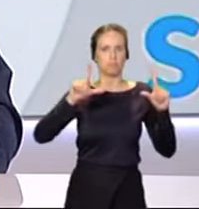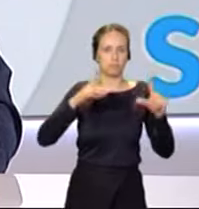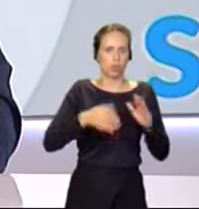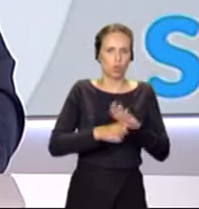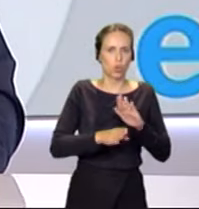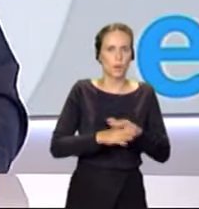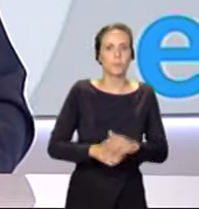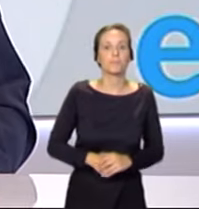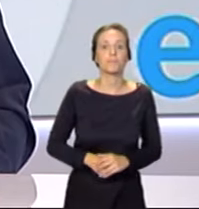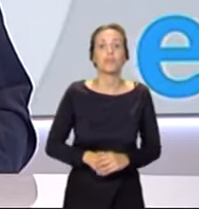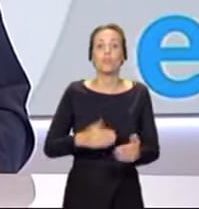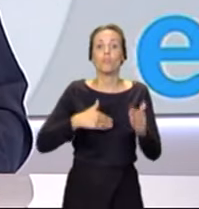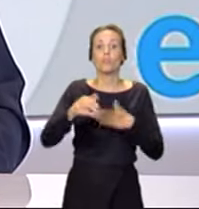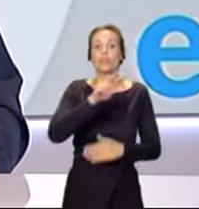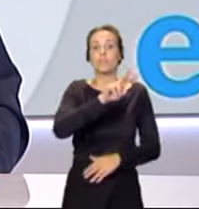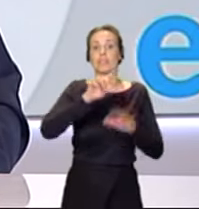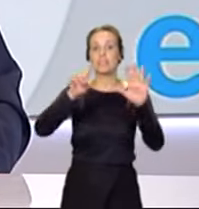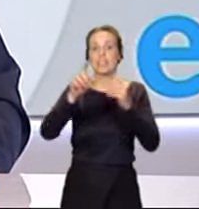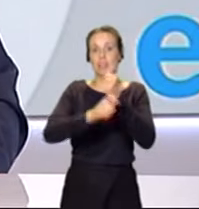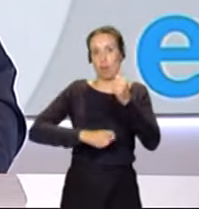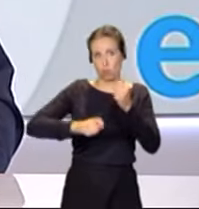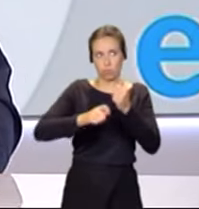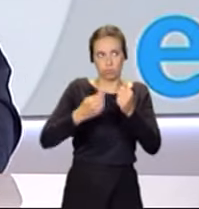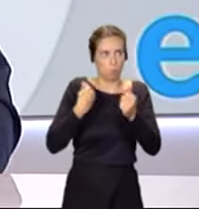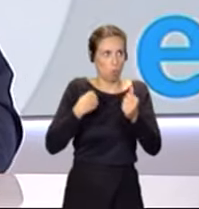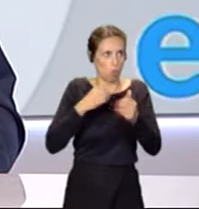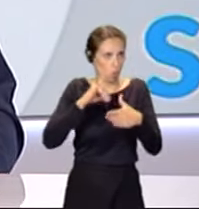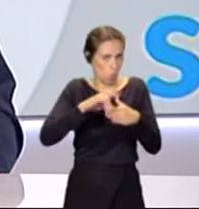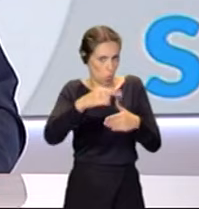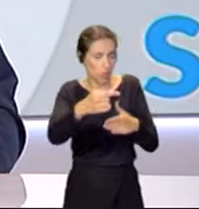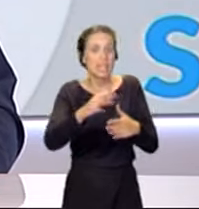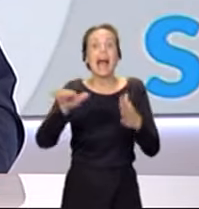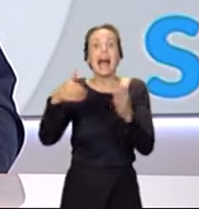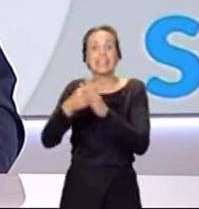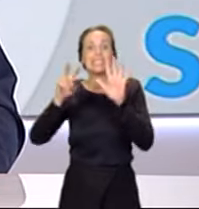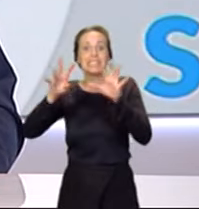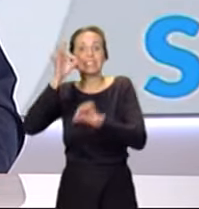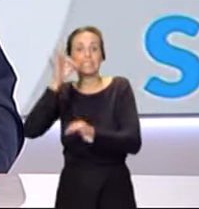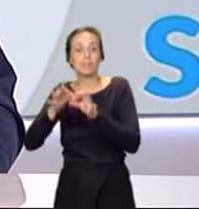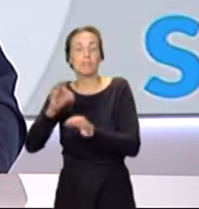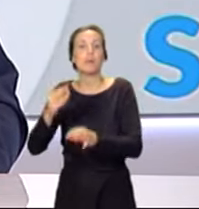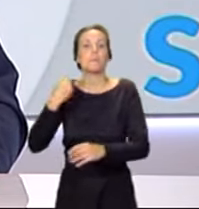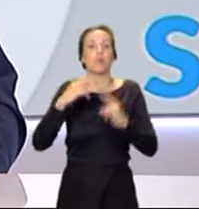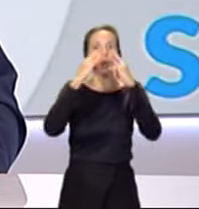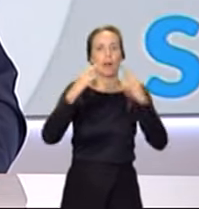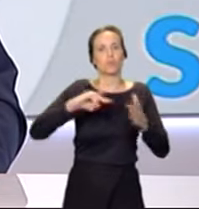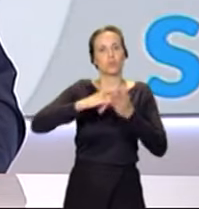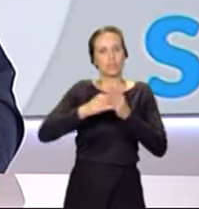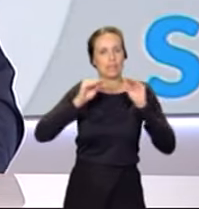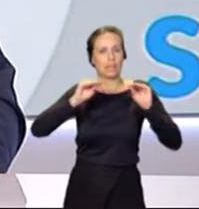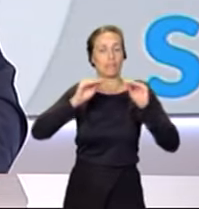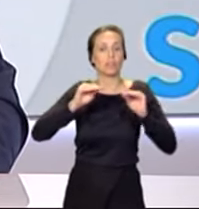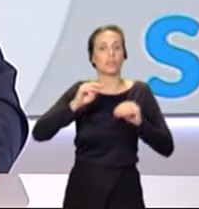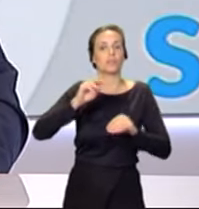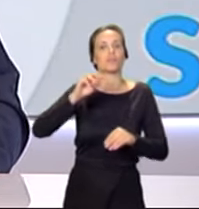Desde el próximo 26 de agosto, que es el próximo lunes, y hasta el 7 de septiembre se celebra el primer campus de tecnificación de